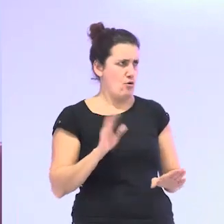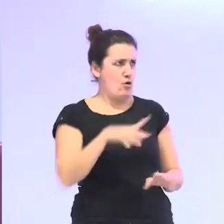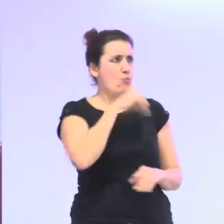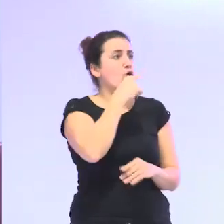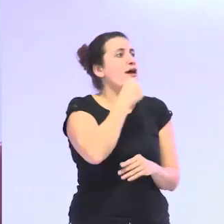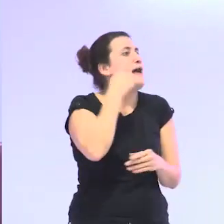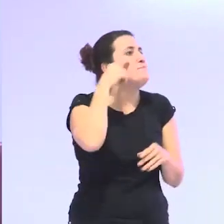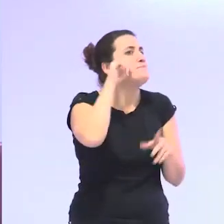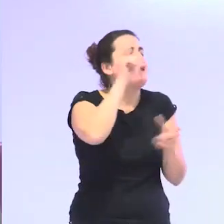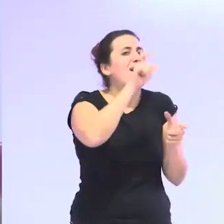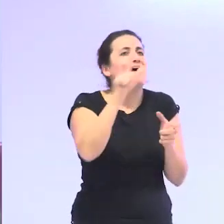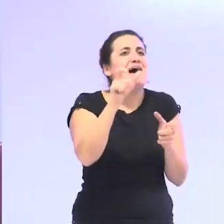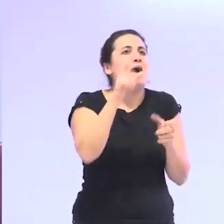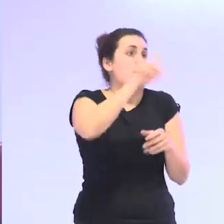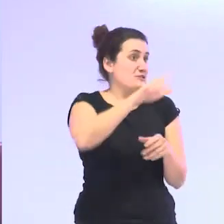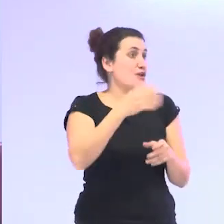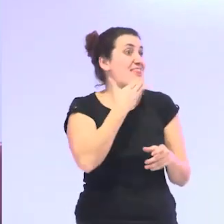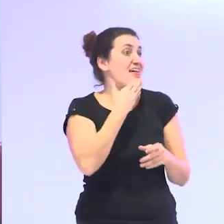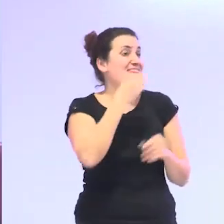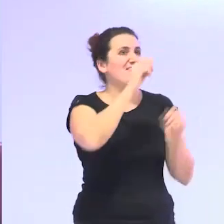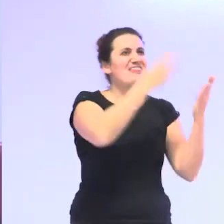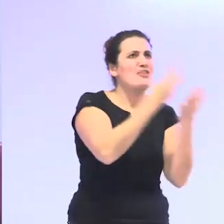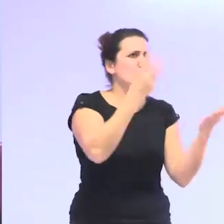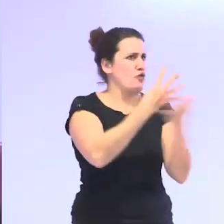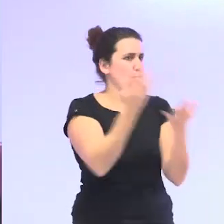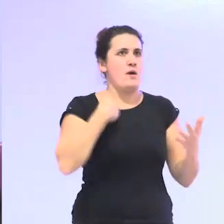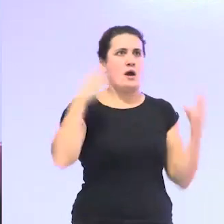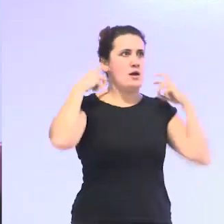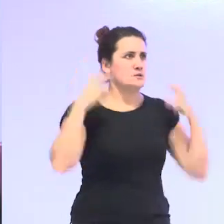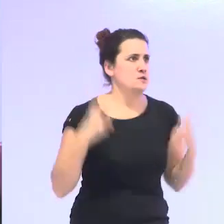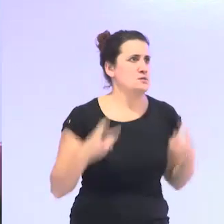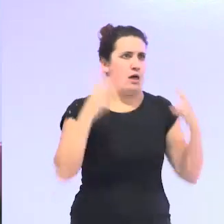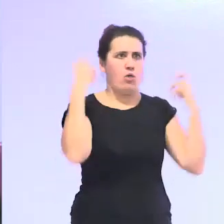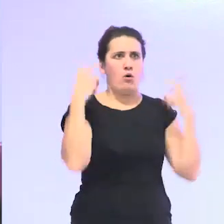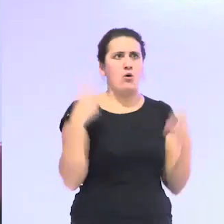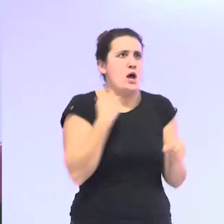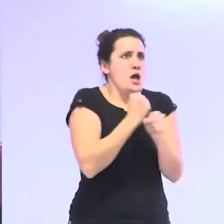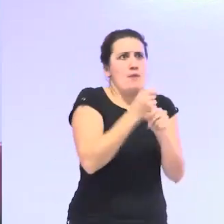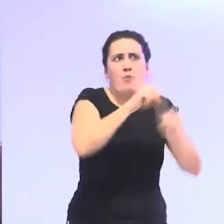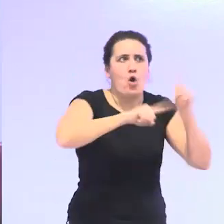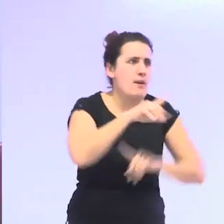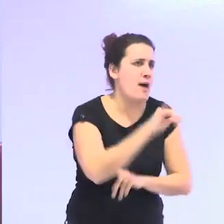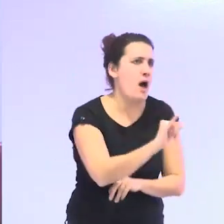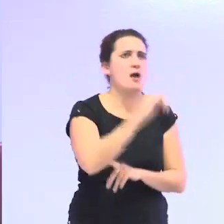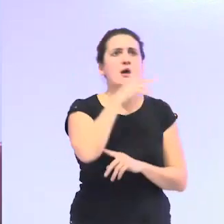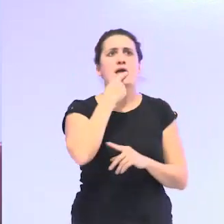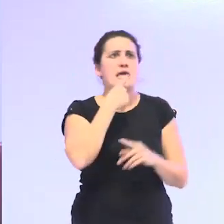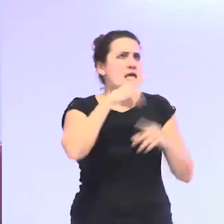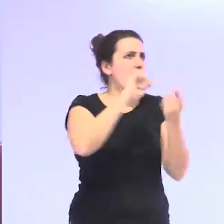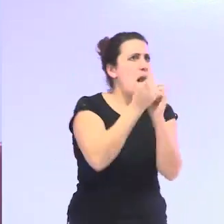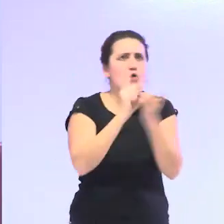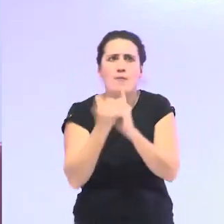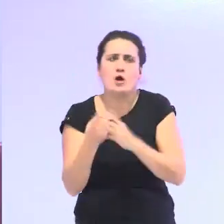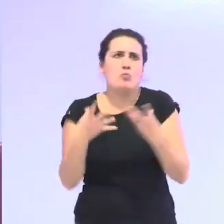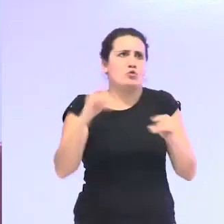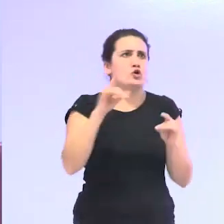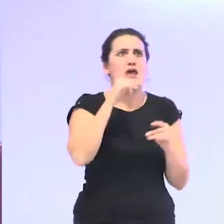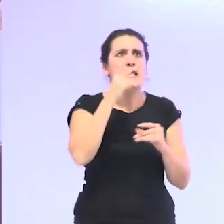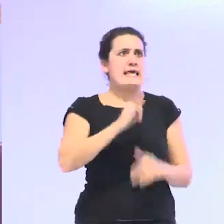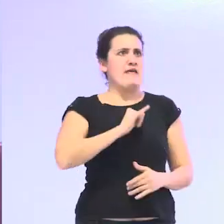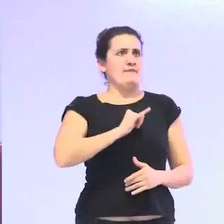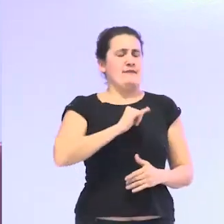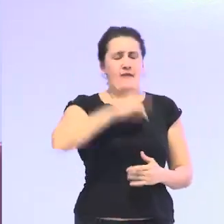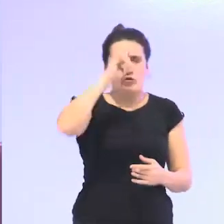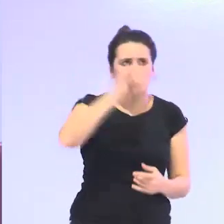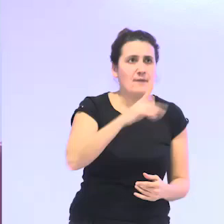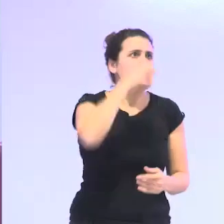jovencitas y jovencitos de 18 y 19 están muy estresados y tienen muchos problemas y están en muchos cambios y están en identidades no